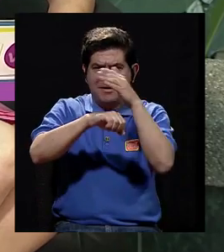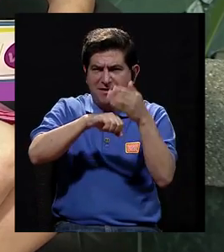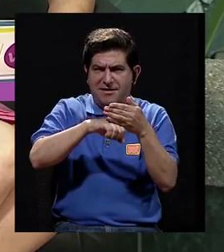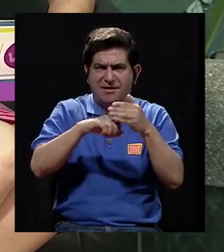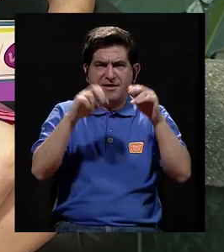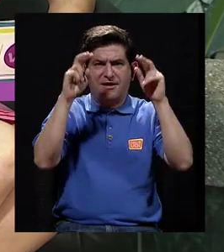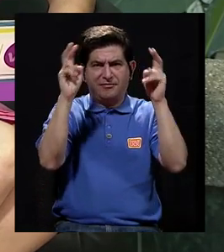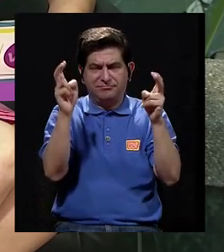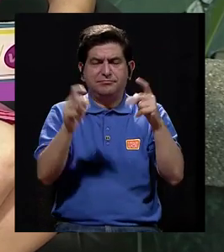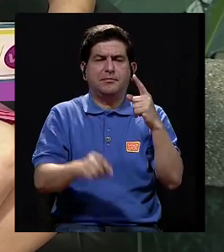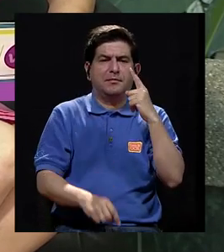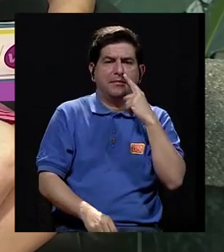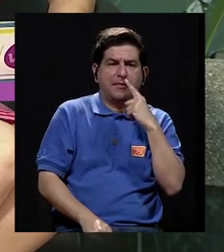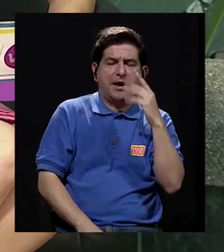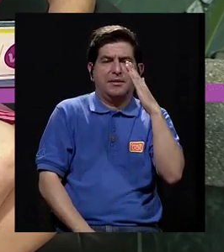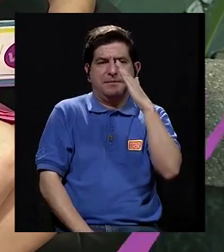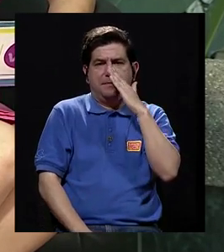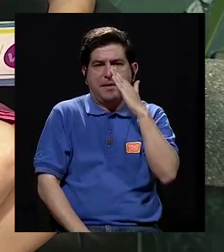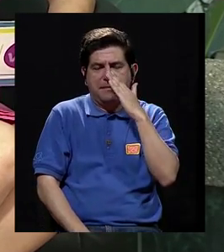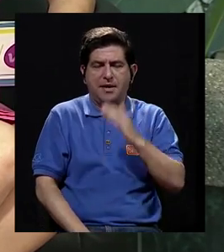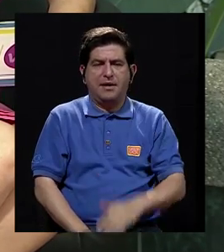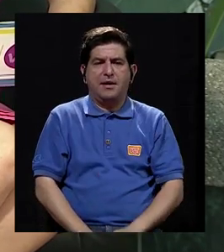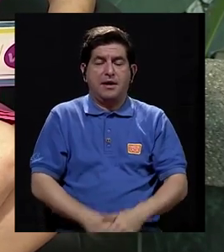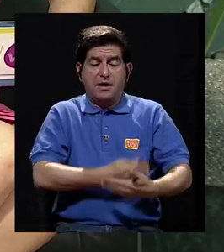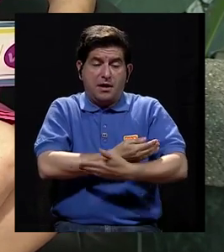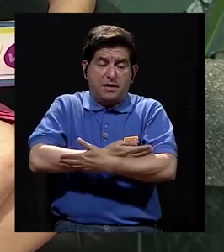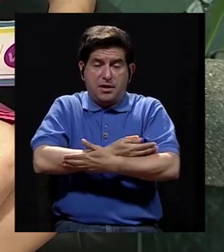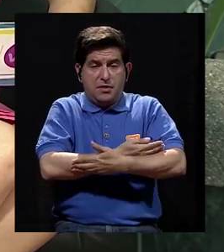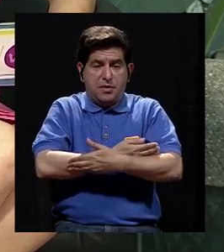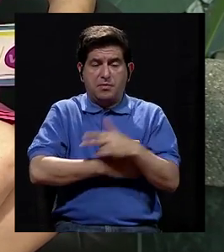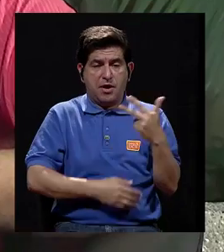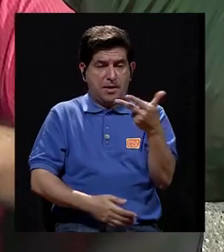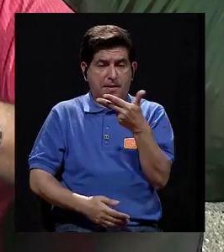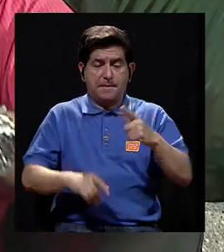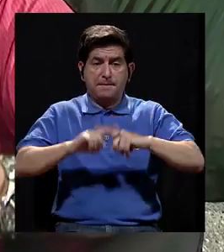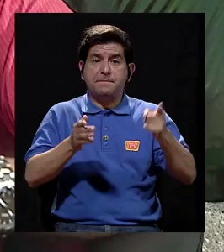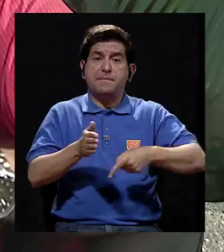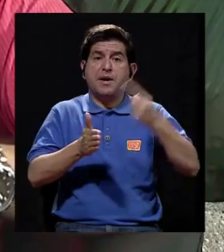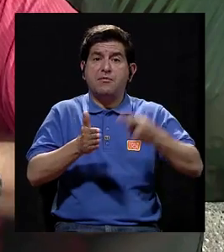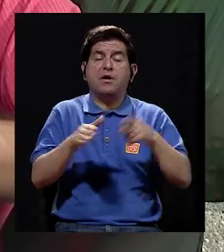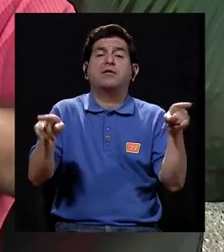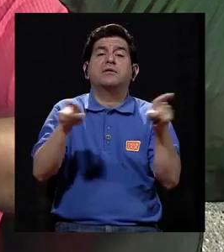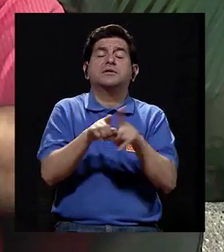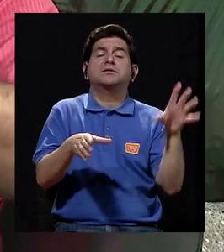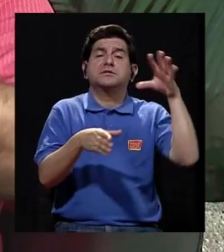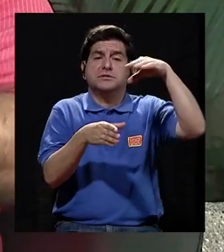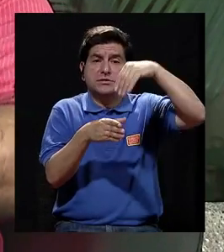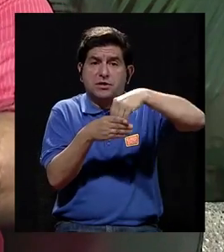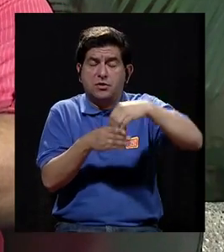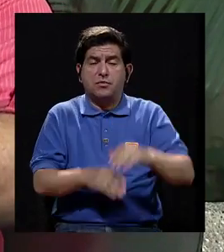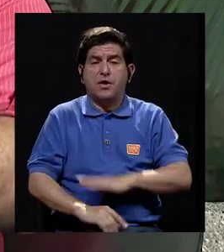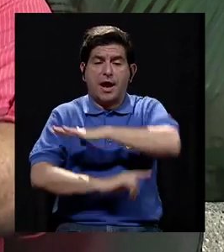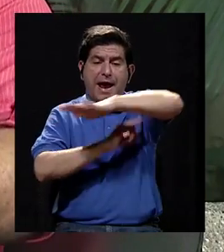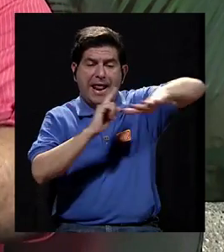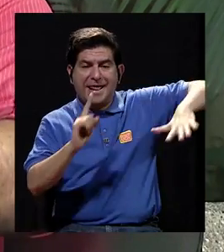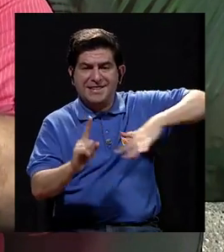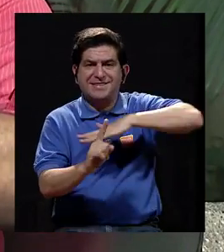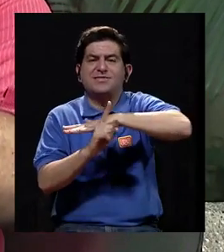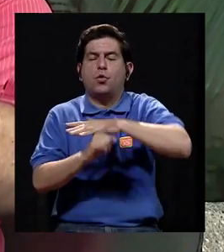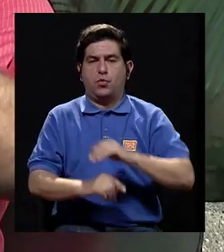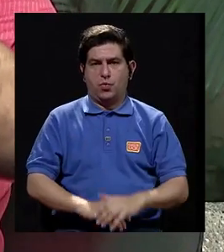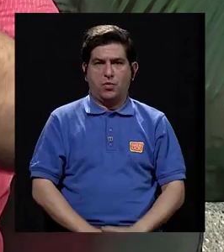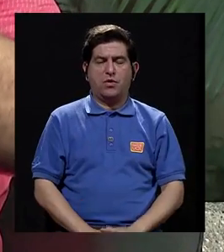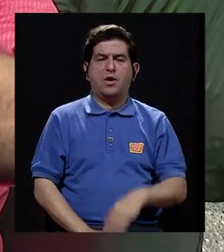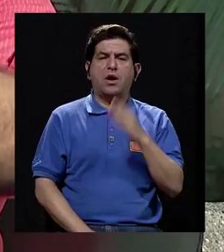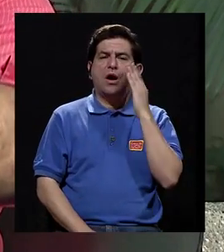Familia gestante, llámese el papá, la mamá y el bebé que viene en camino, pero muchas veces también se toma en cuenta, digamos, al entorno. El